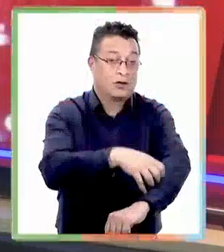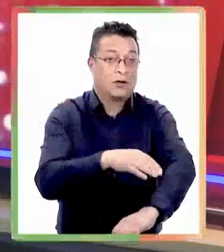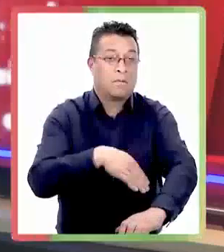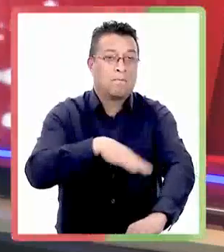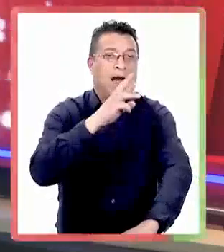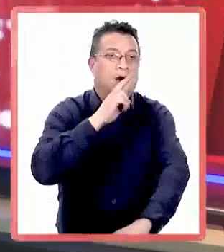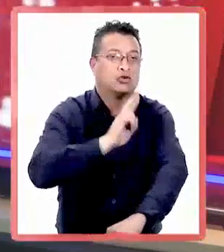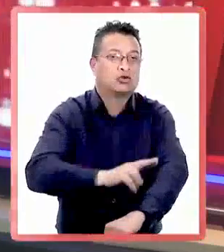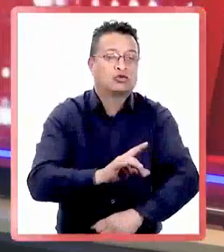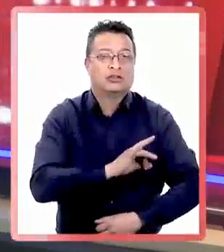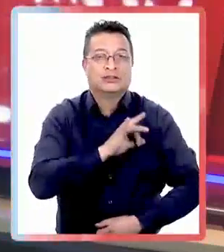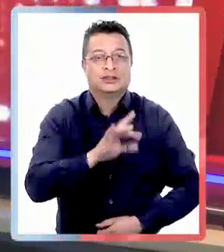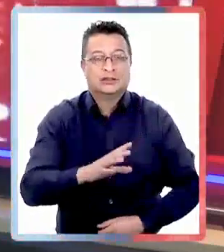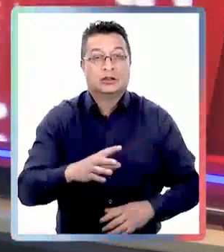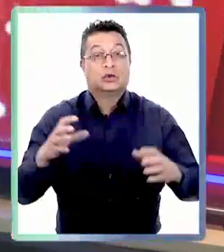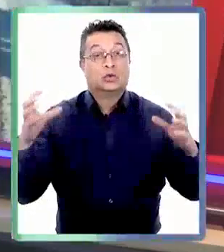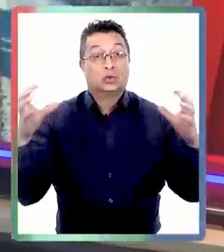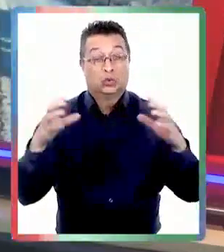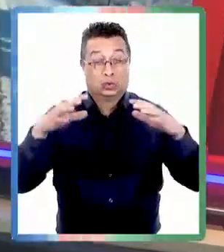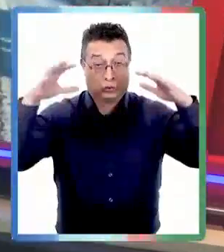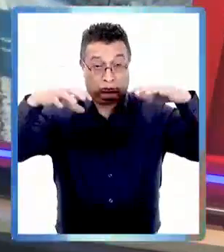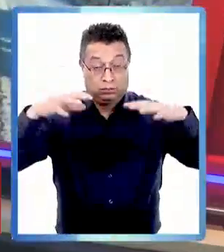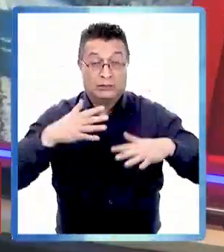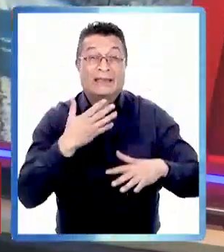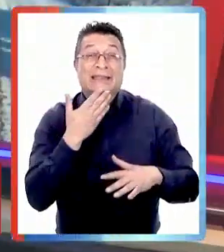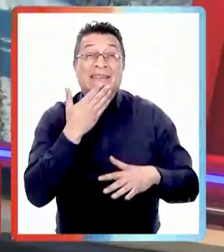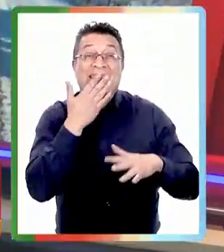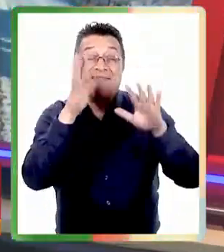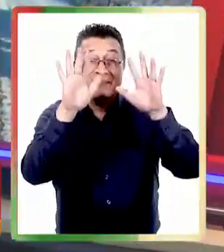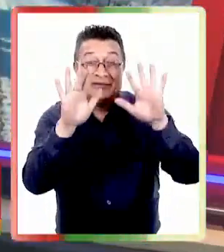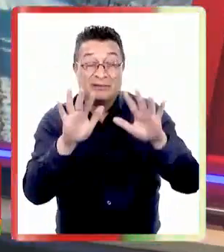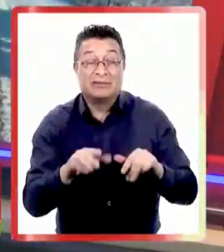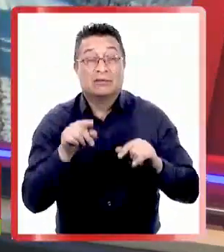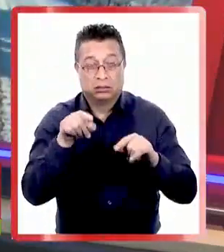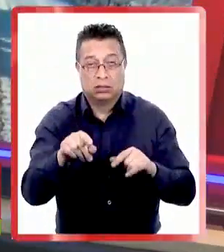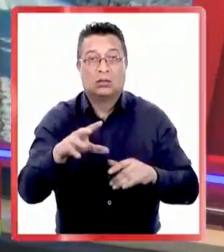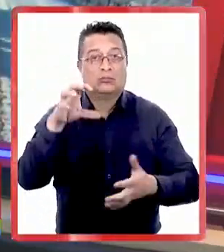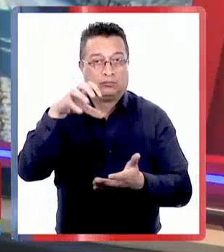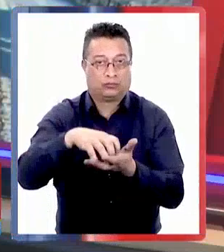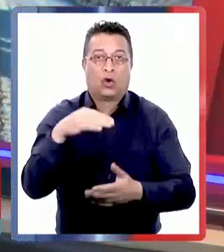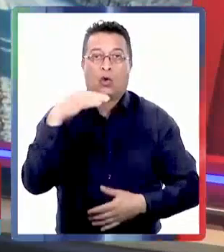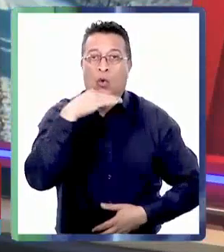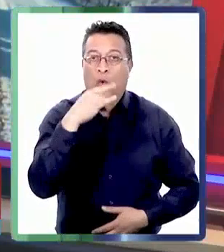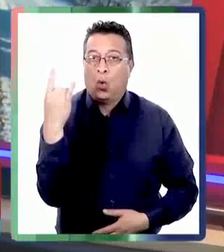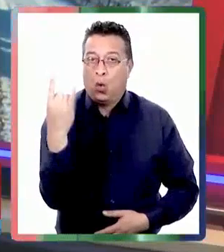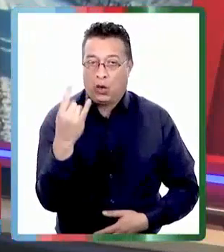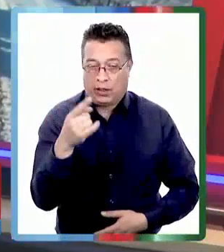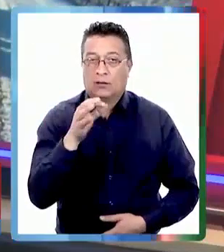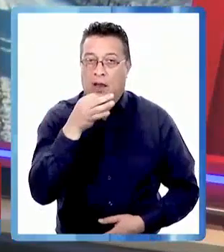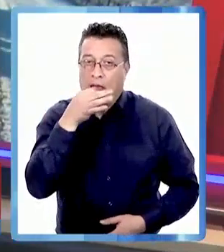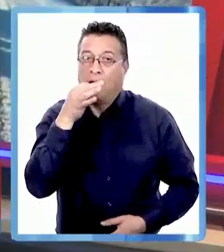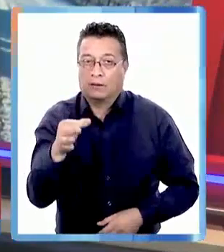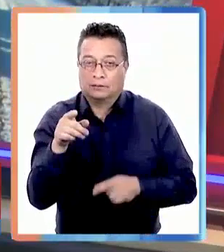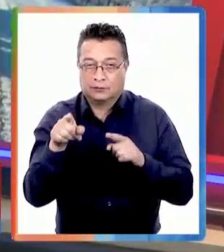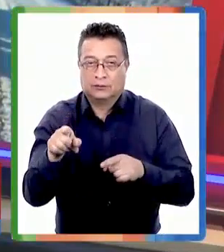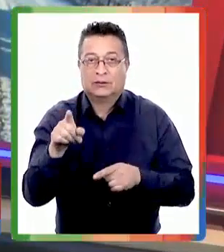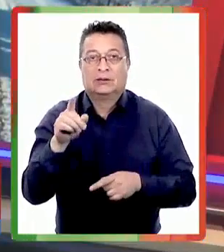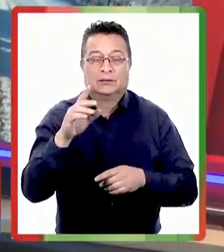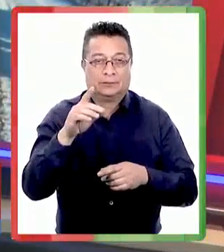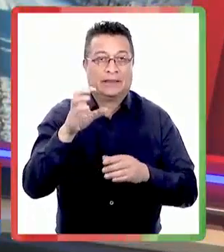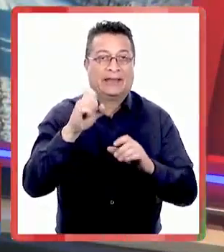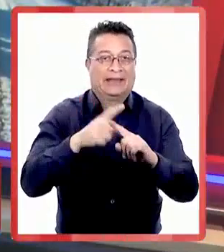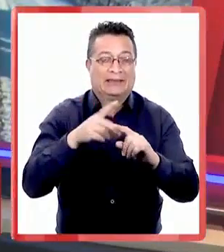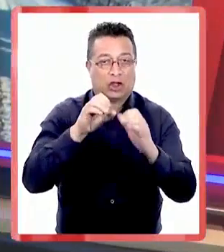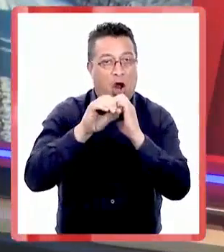viajamos a la región más austral del país la fuerte caída de nieve en Punta Arenas terminó con la declaración de zona de emergencia de parte de Senapred